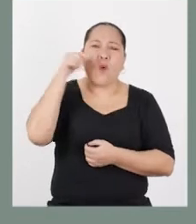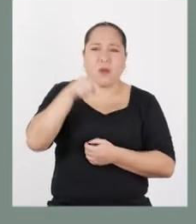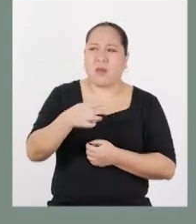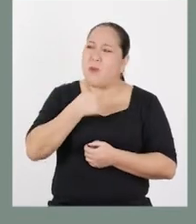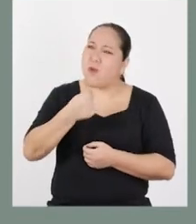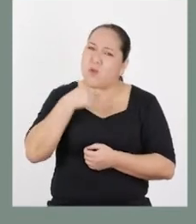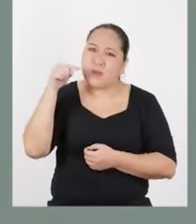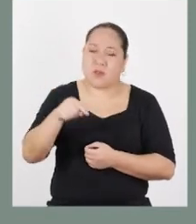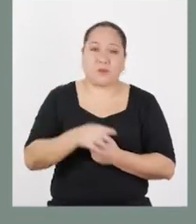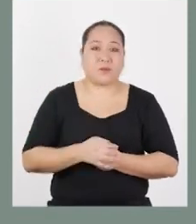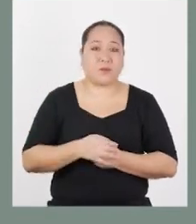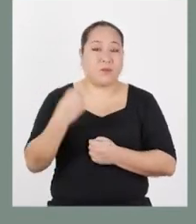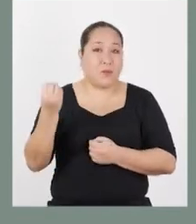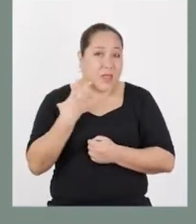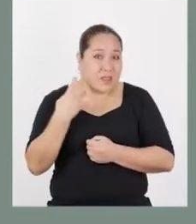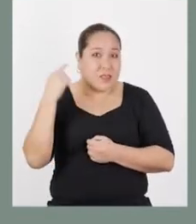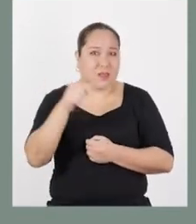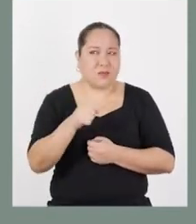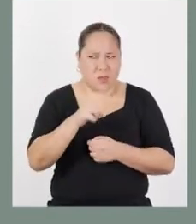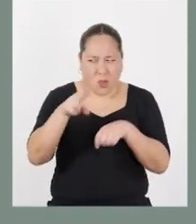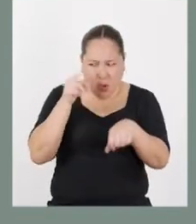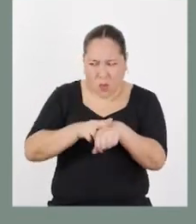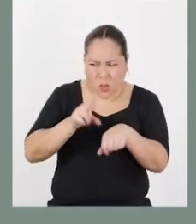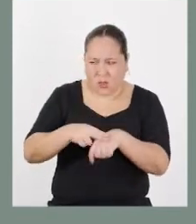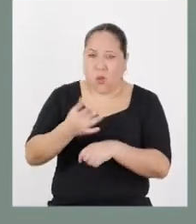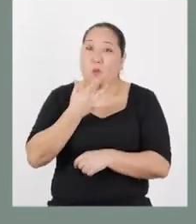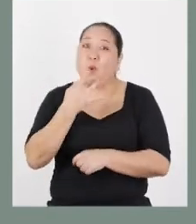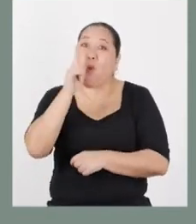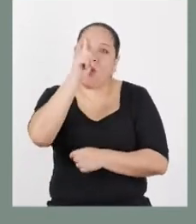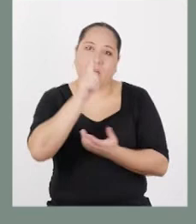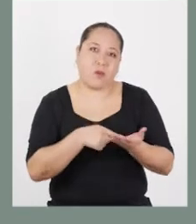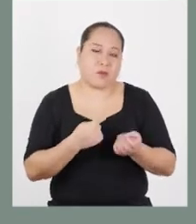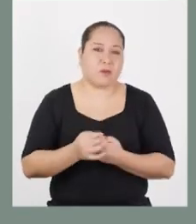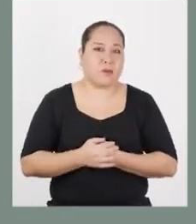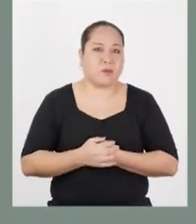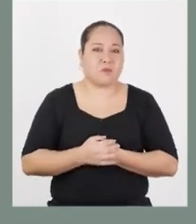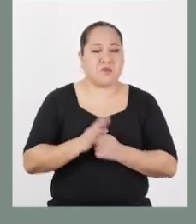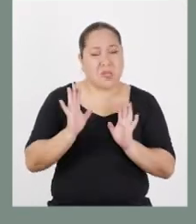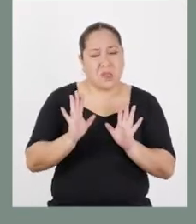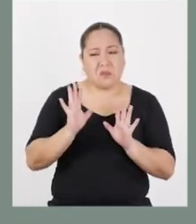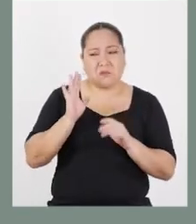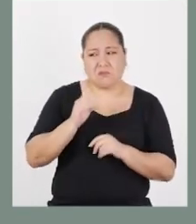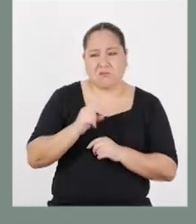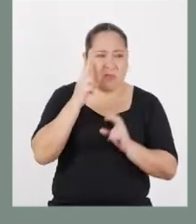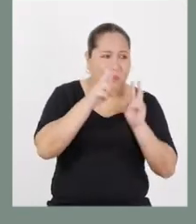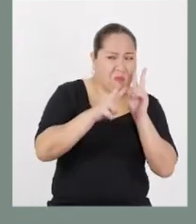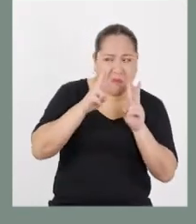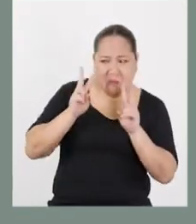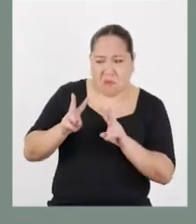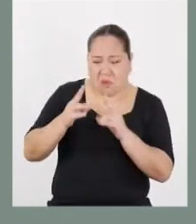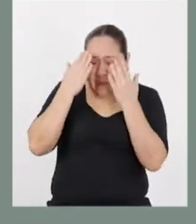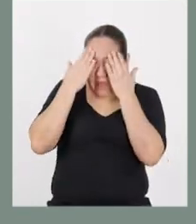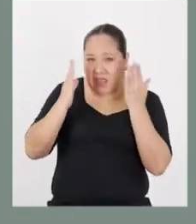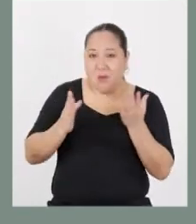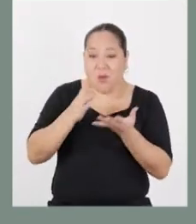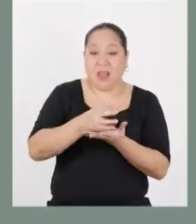me va a gustar. Dice que no pasa nada si lo pruebo una sola vez. Y que además nadie se dará cuenta.